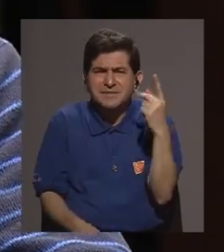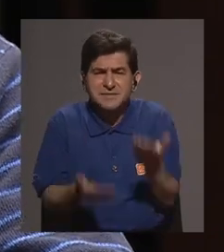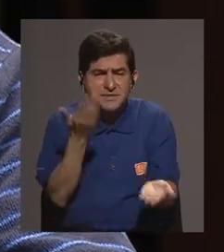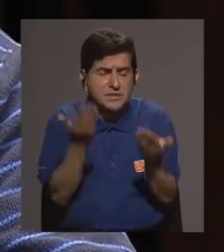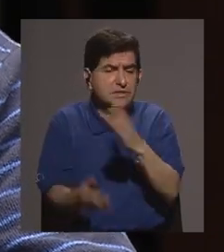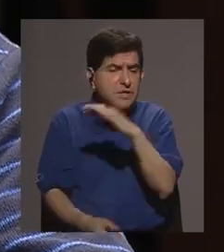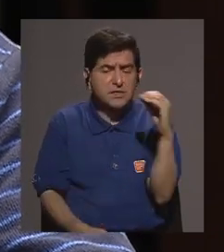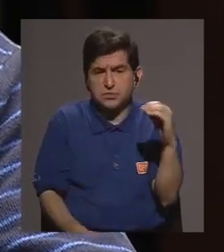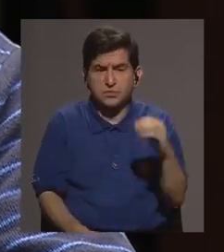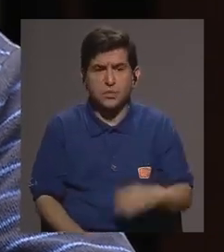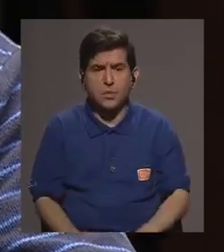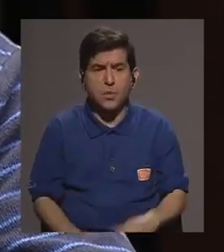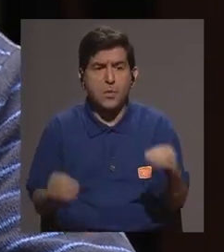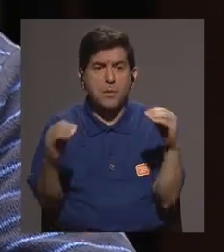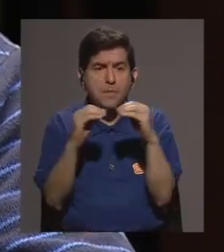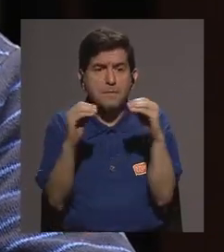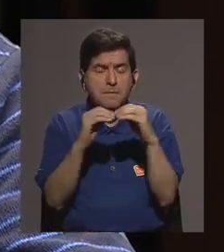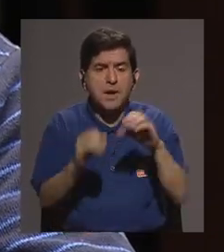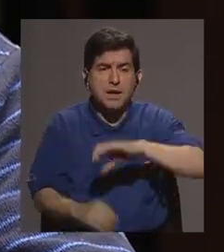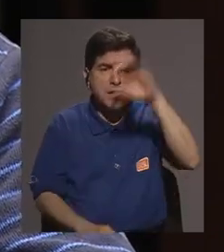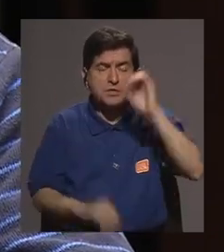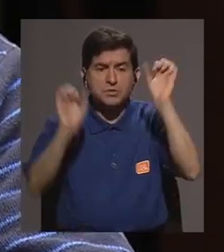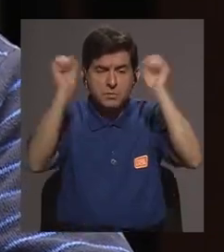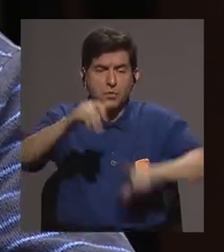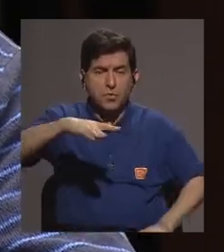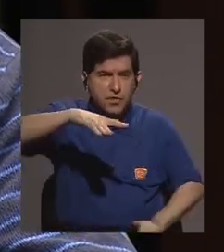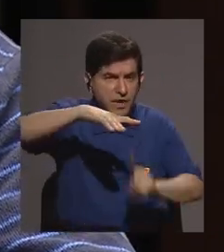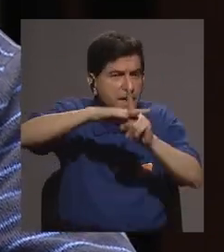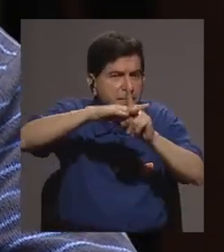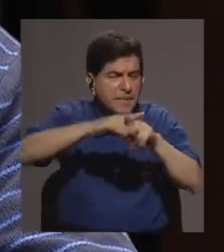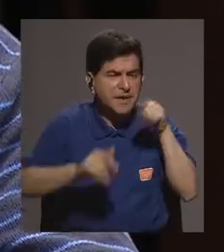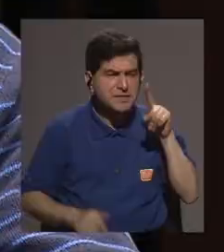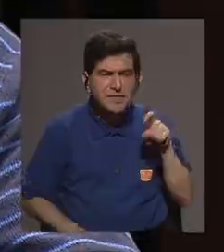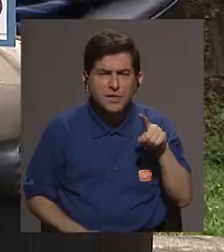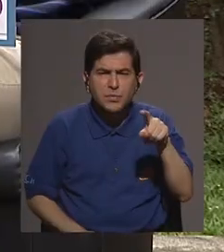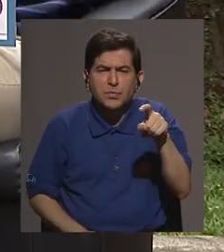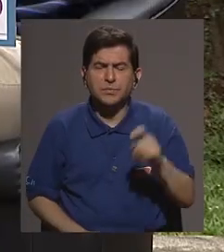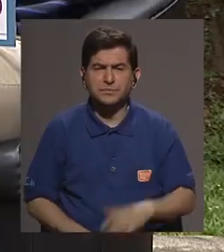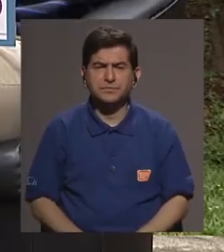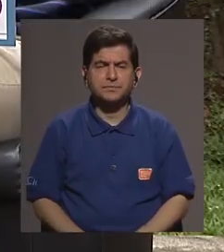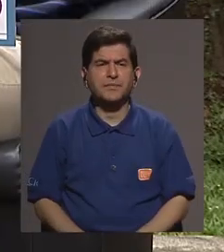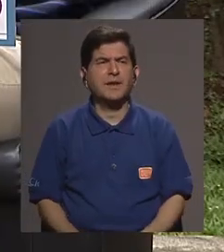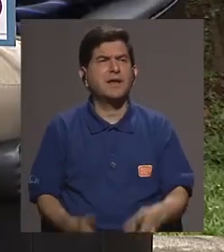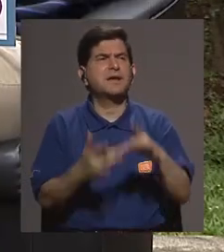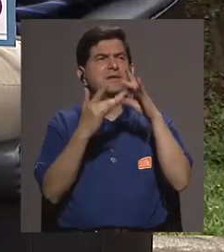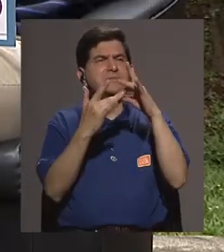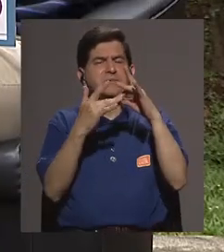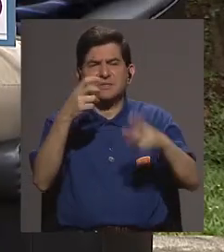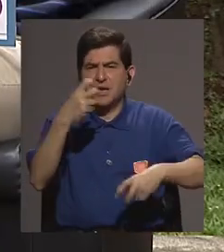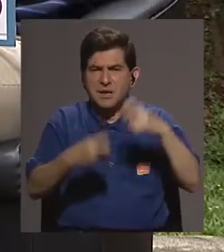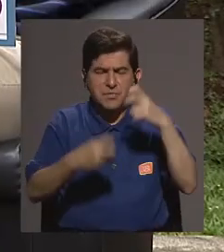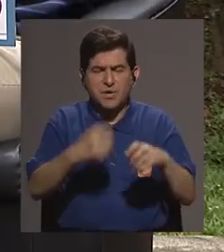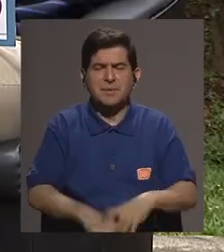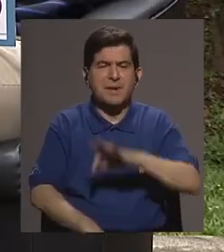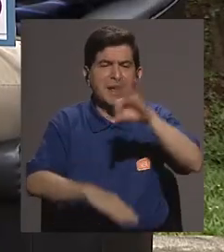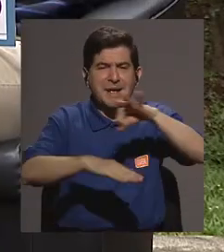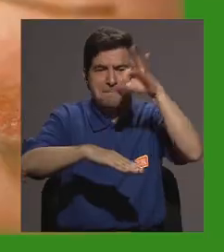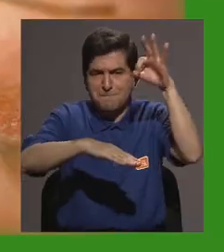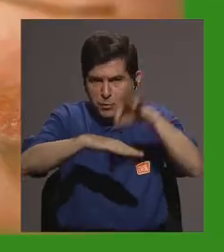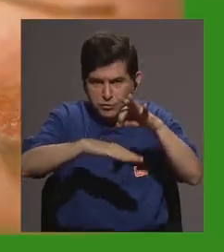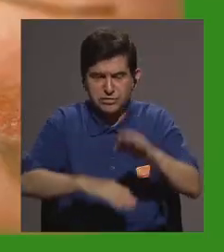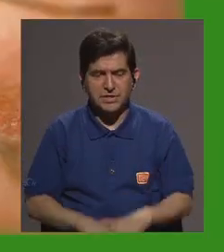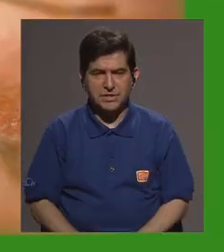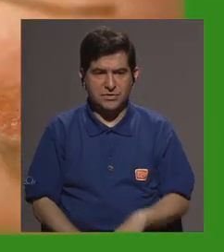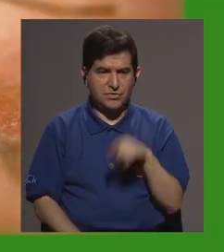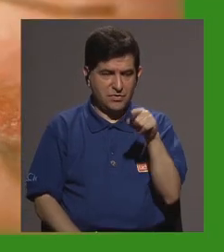riesgoso o hay una mayor probabilidad que haya presencia del parásico más que todo tenemos un problema con el mosquito